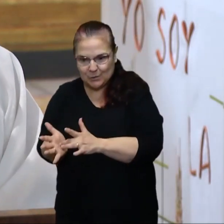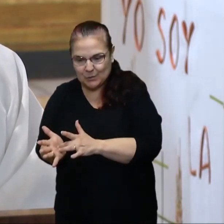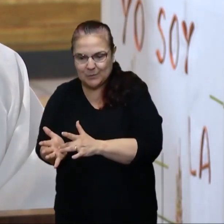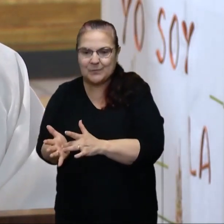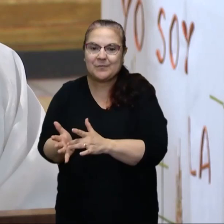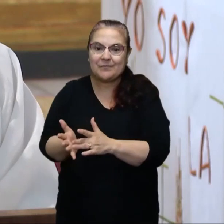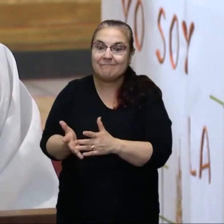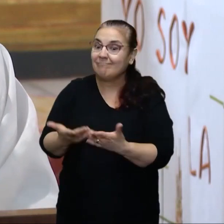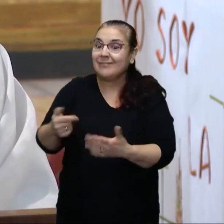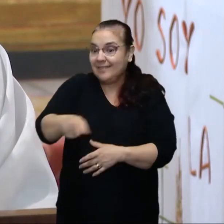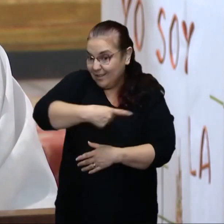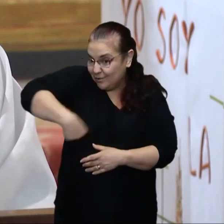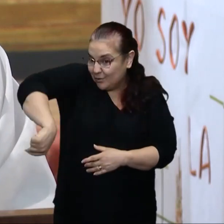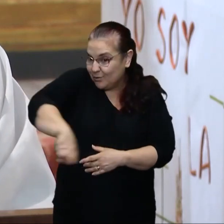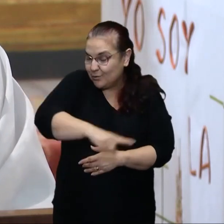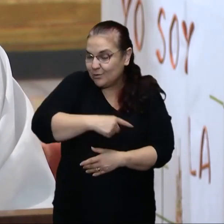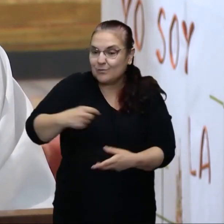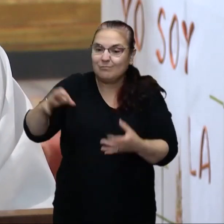Dios Hijo y a nosotros.